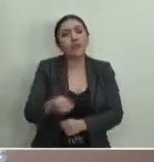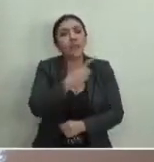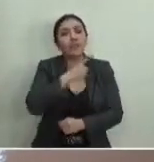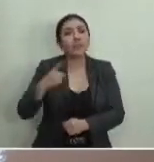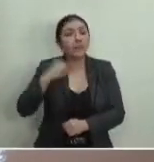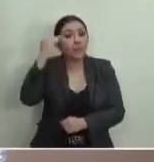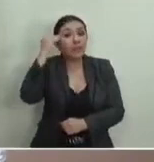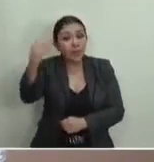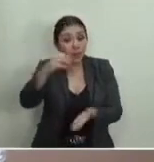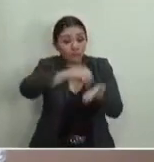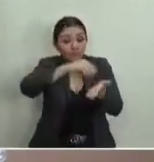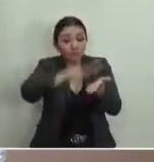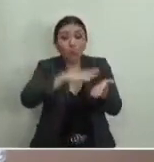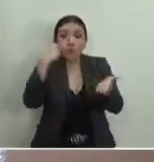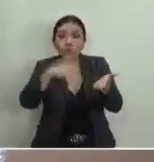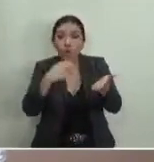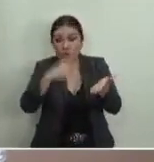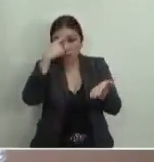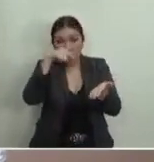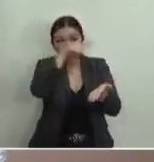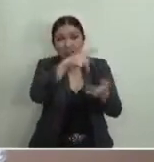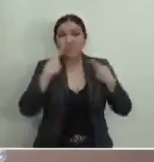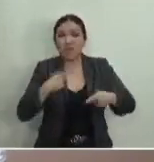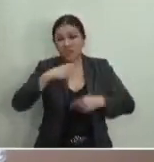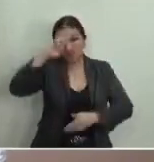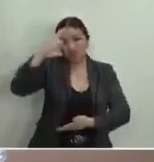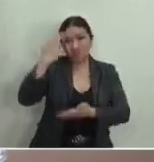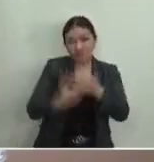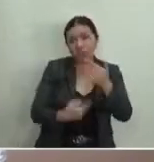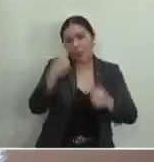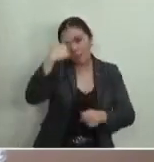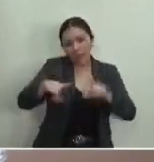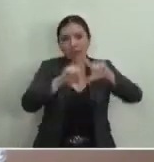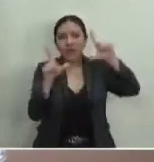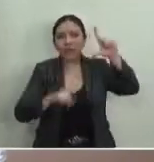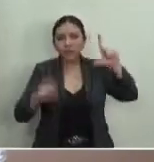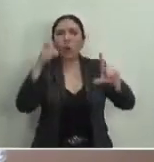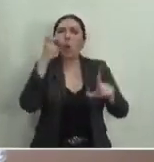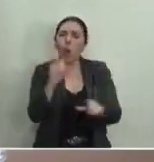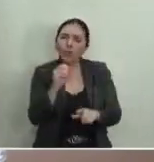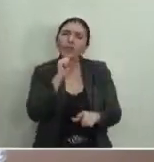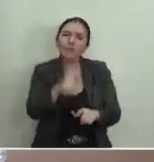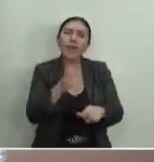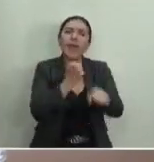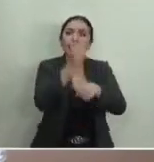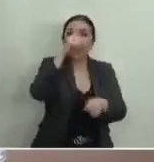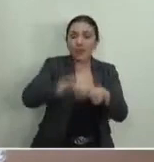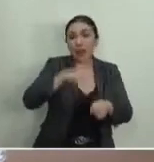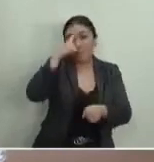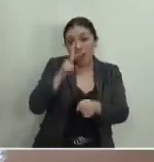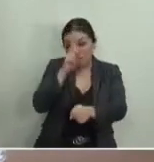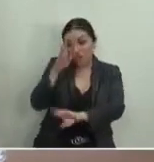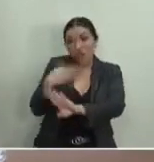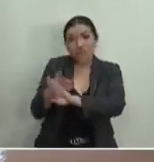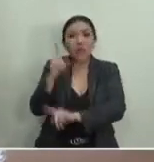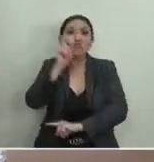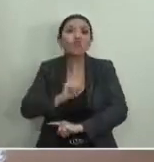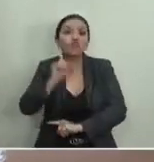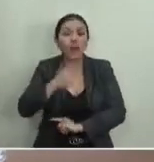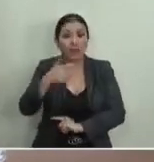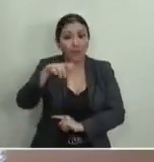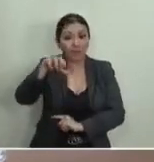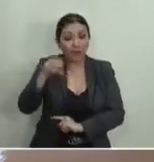permanecer la parte actora en los registros nacional y estatal de personas sancionadas por violencia política contra las mujeres por razón de género